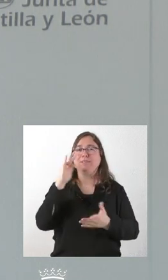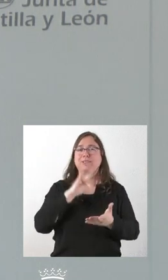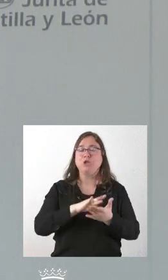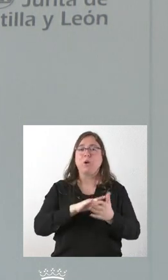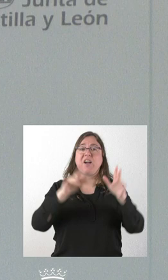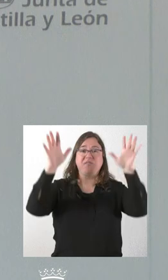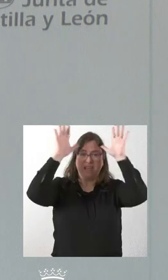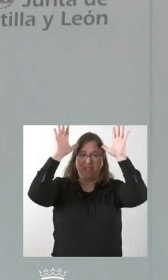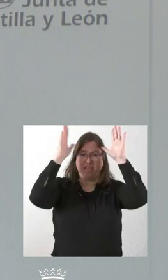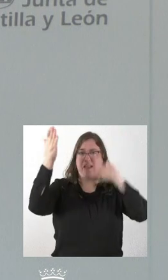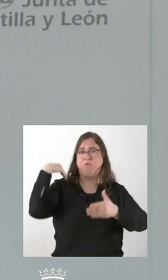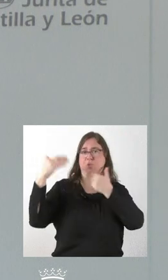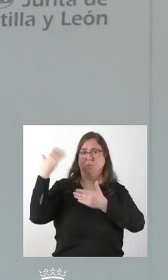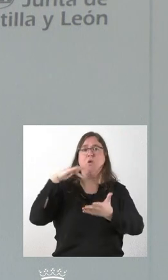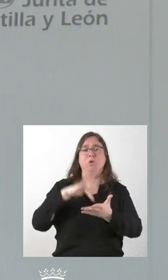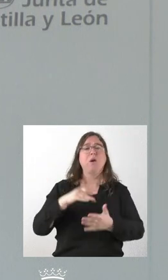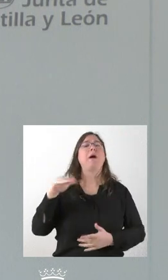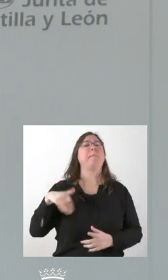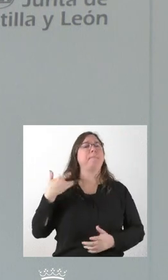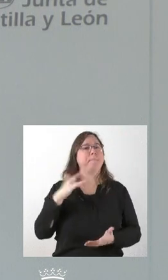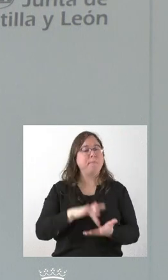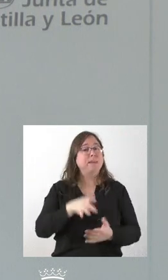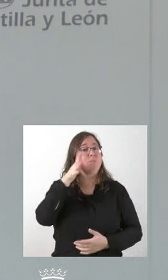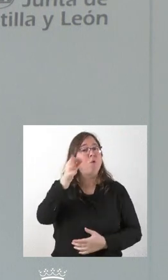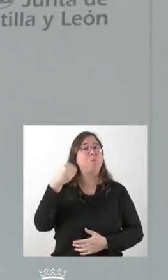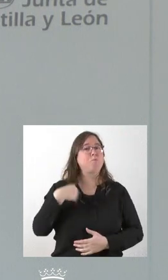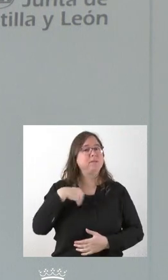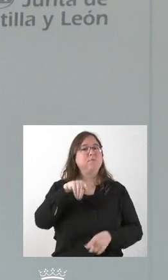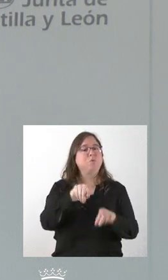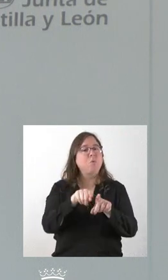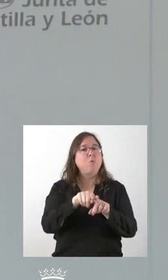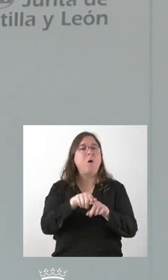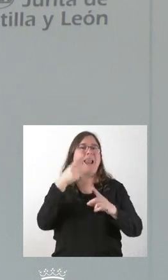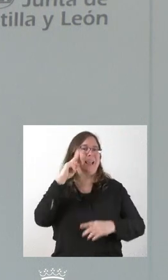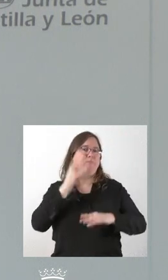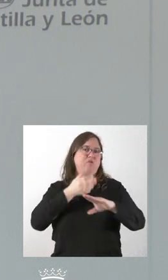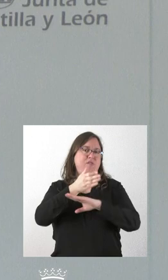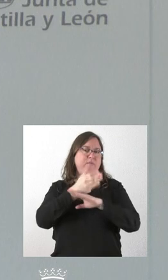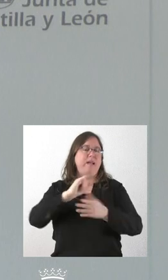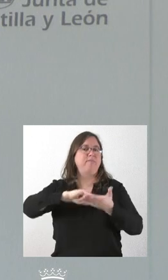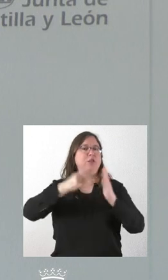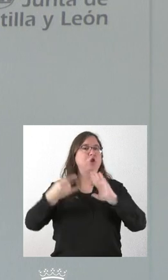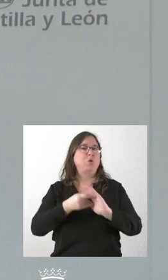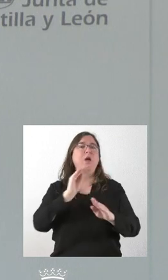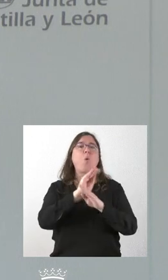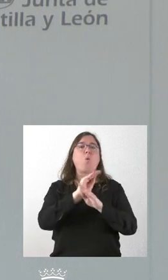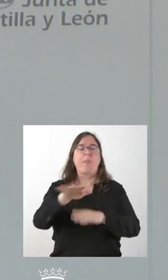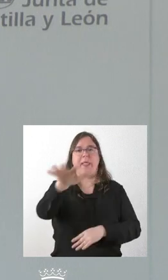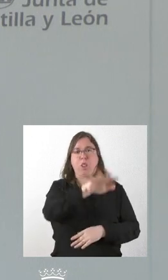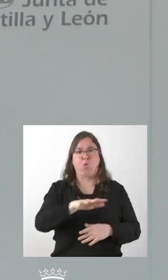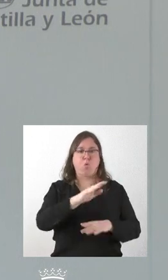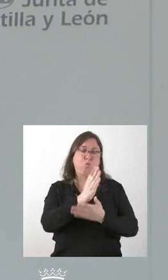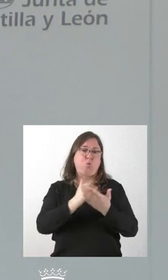del Ciermos, precisamente, y que también llevó a esa localidad una parte de los expertos en el ámbito de las tecnologías de los cuidados de nuestra comunidad autónoma.